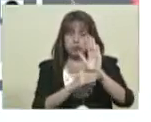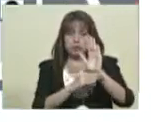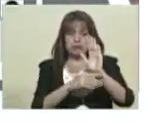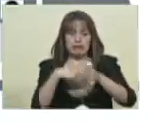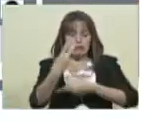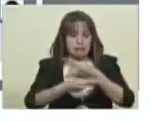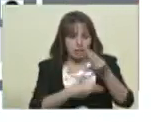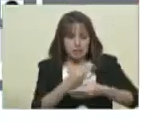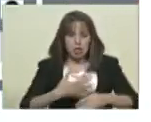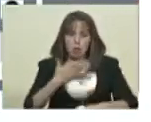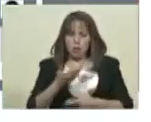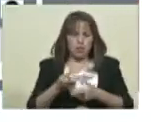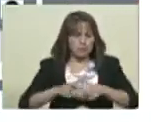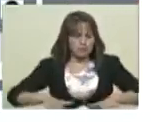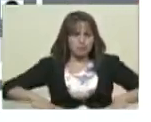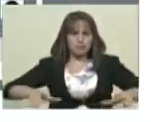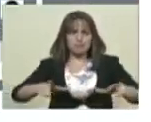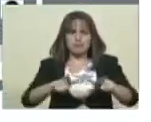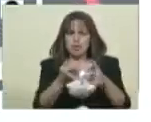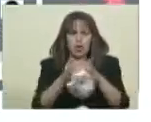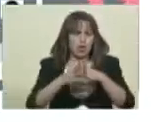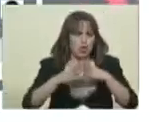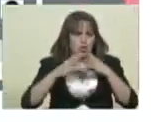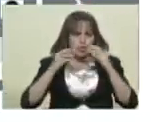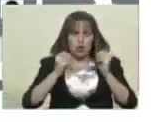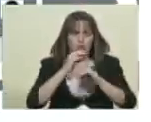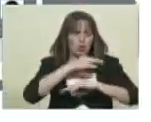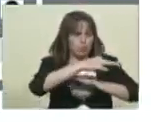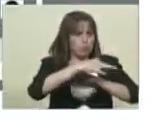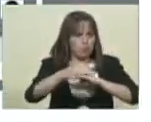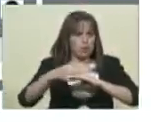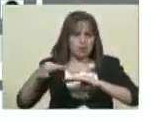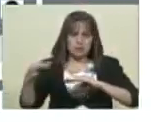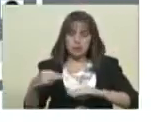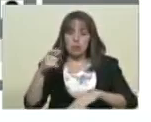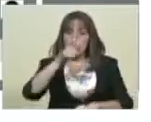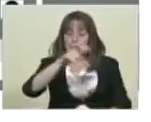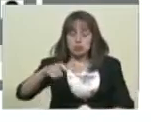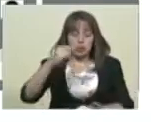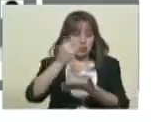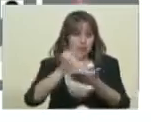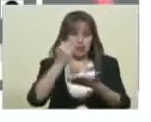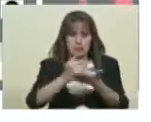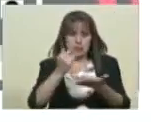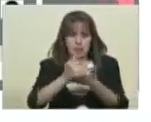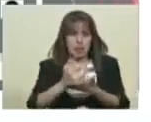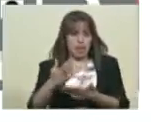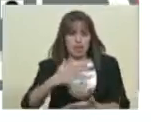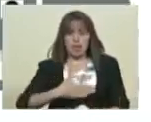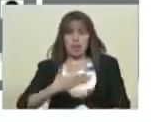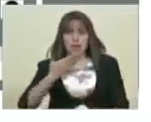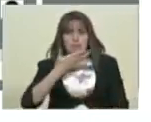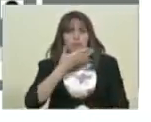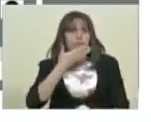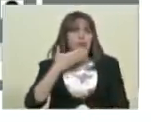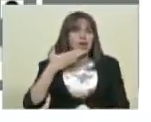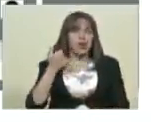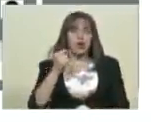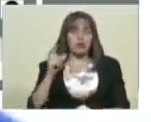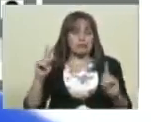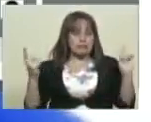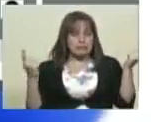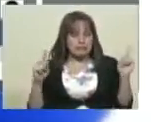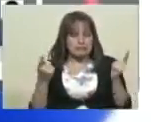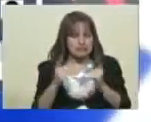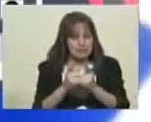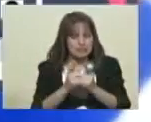se puede hacer en todo el municipio donde están las personas registradas, esto lo hace aún más restrictivo para